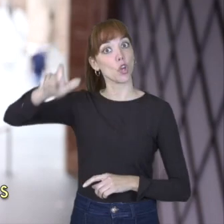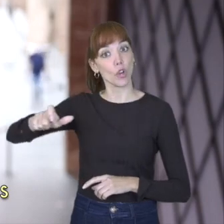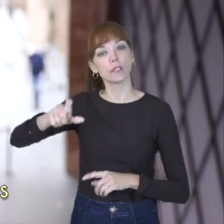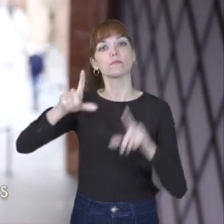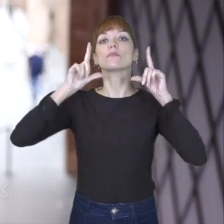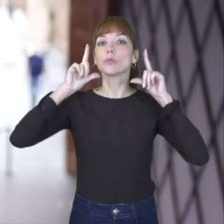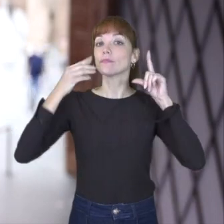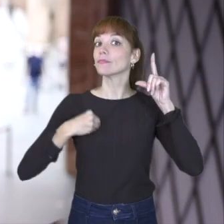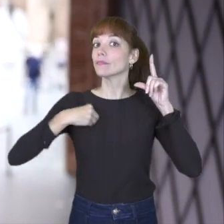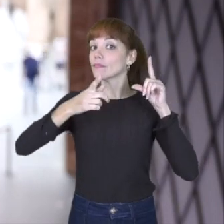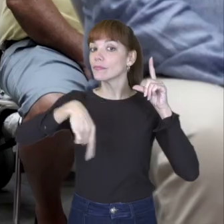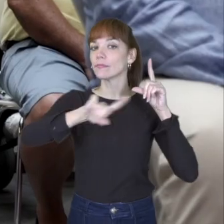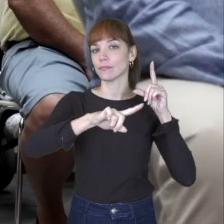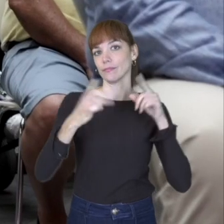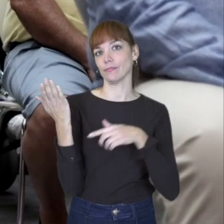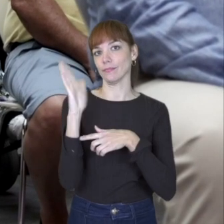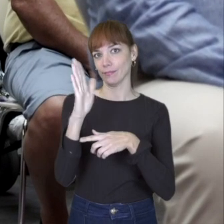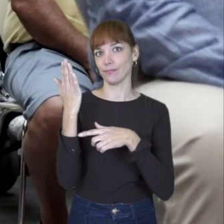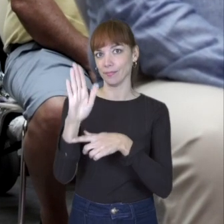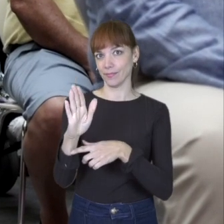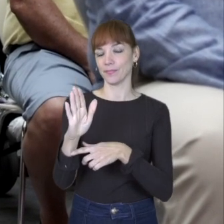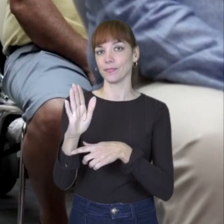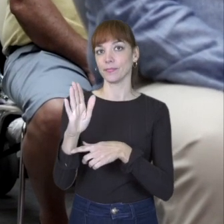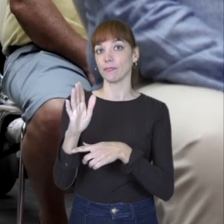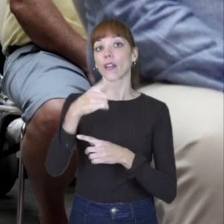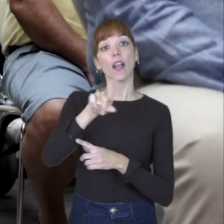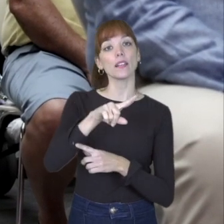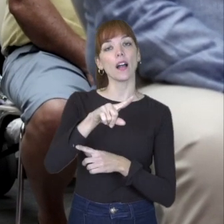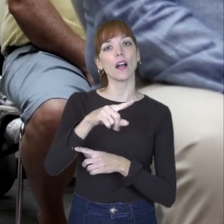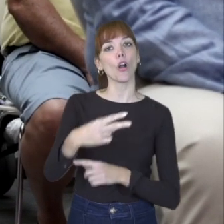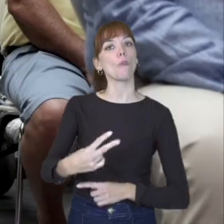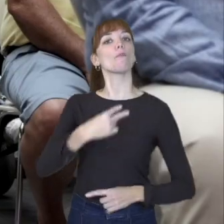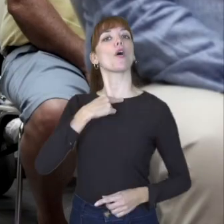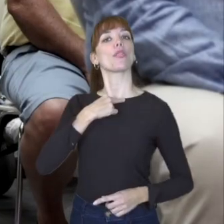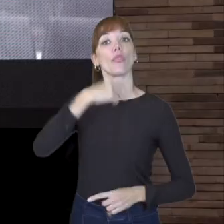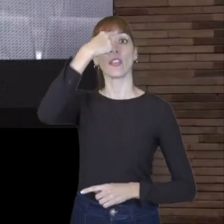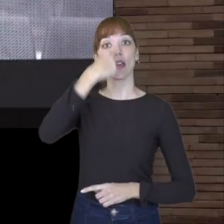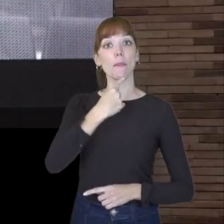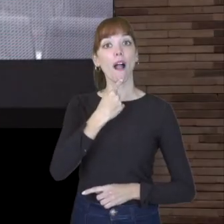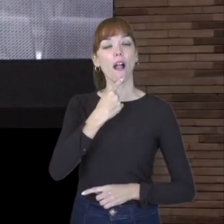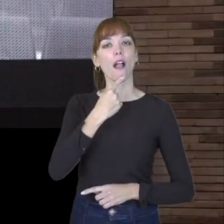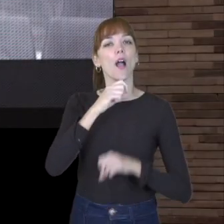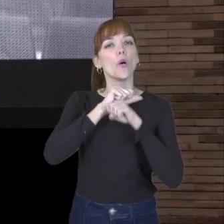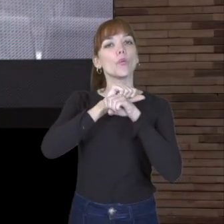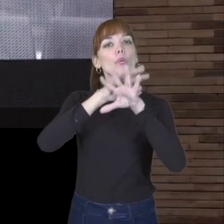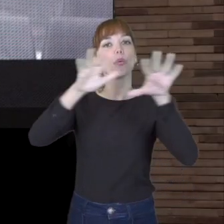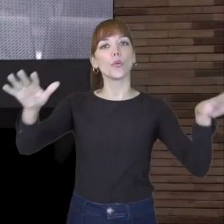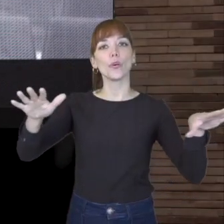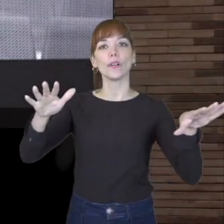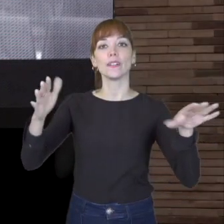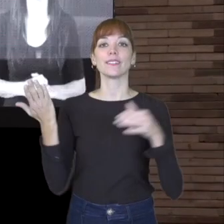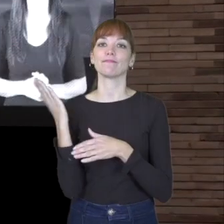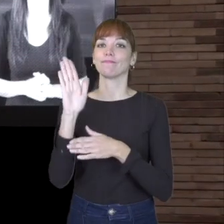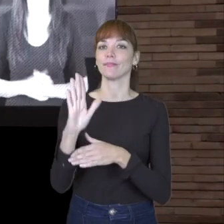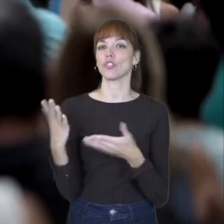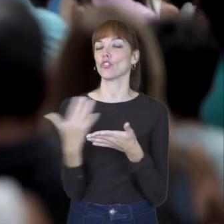que son protagonistas de estos vídeos van a representar. Ellas van a dar voz, imagen a toda la demanda de